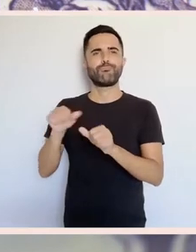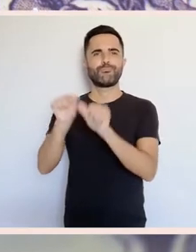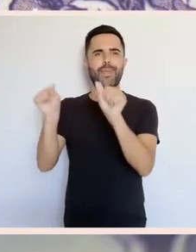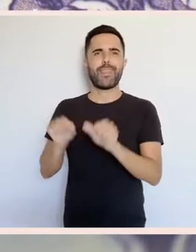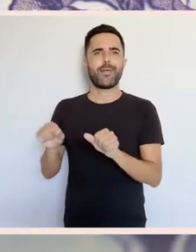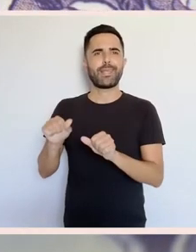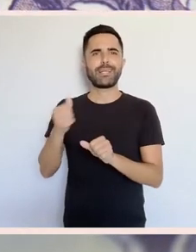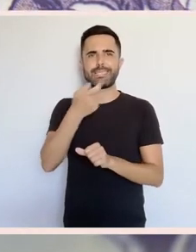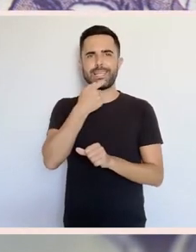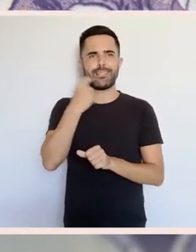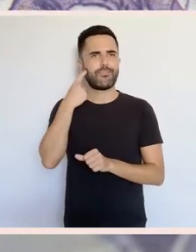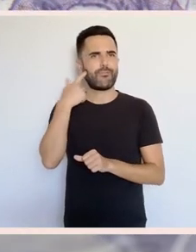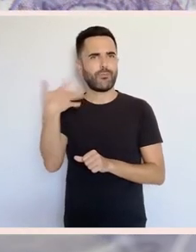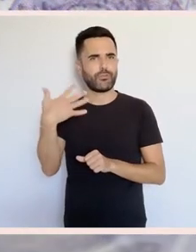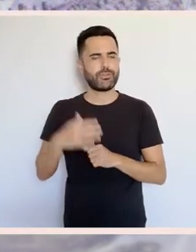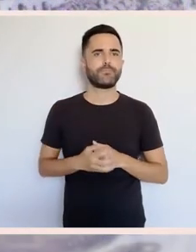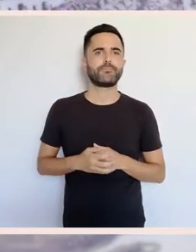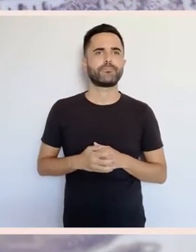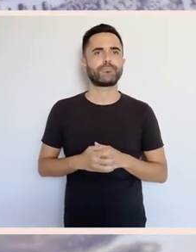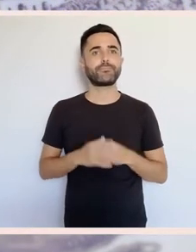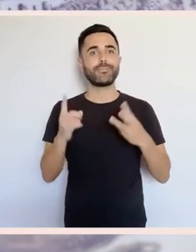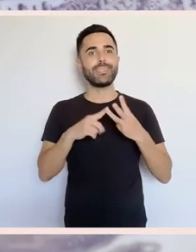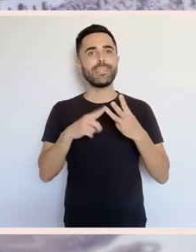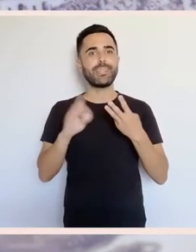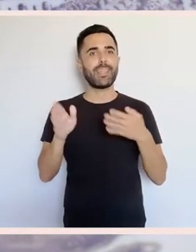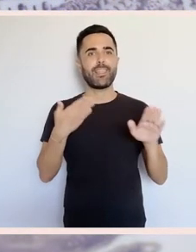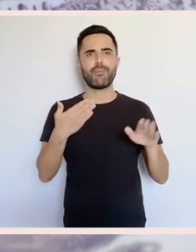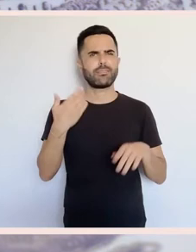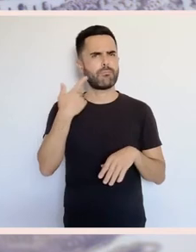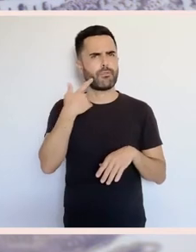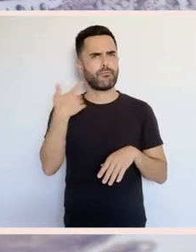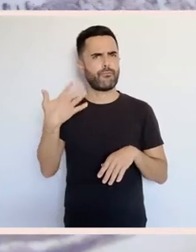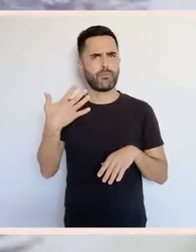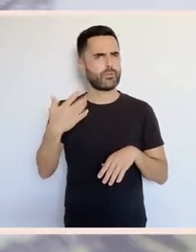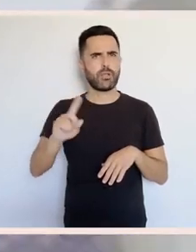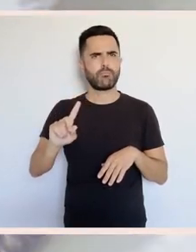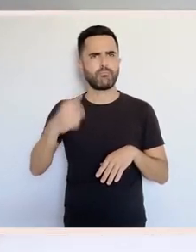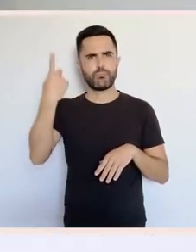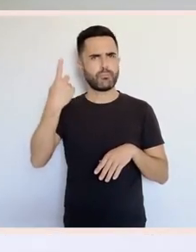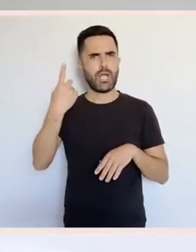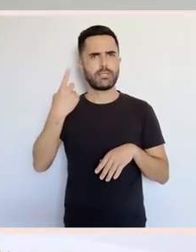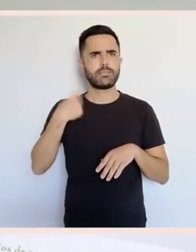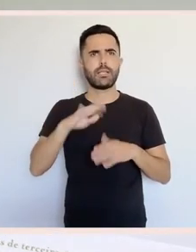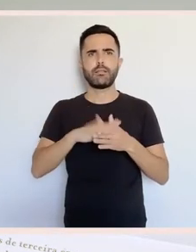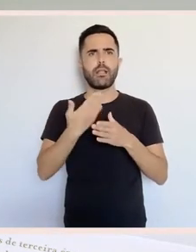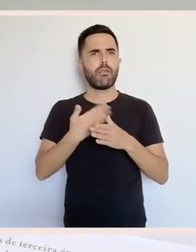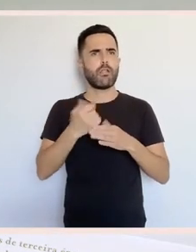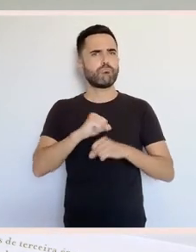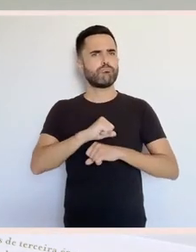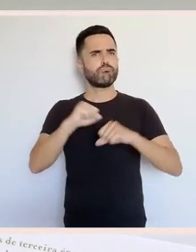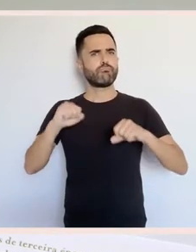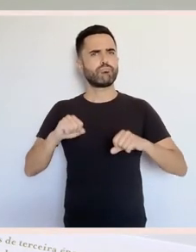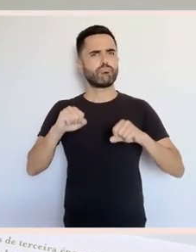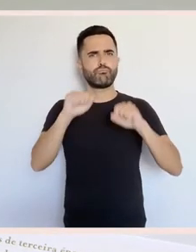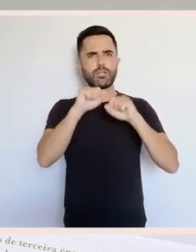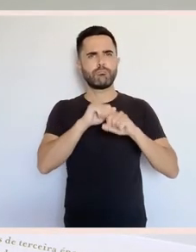xente, é a máis numerosa e abundante, a tapa de máis esplendor desafabricado de Zanove de sargadelos, onde aparecen xa